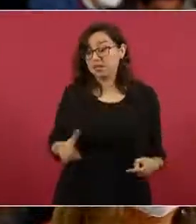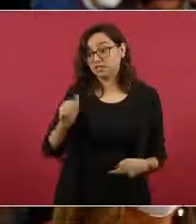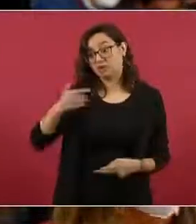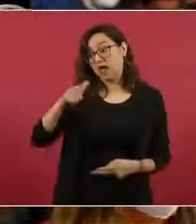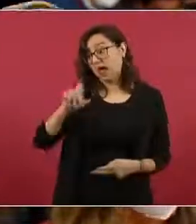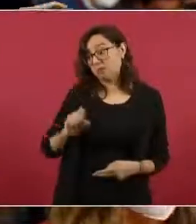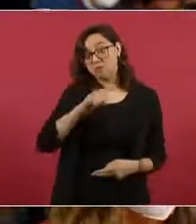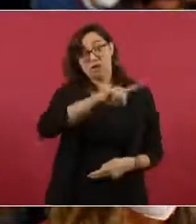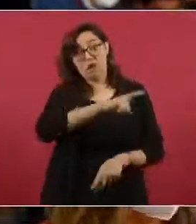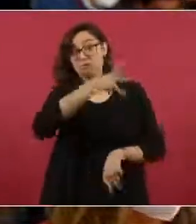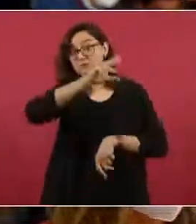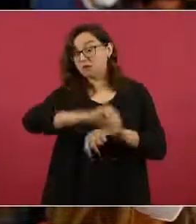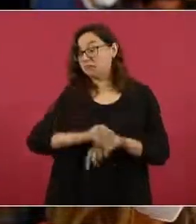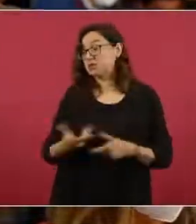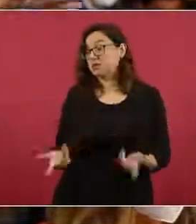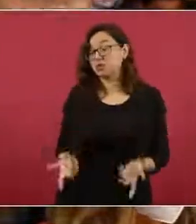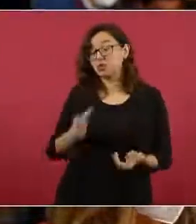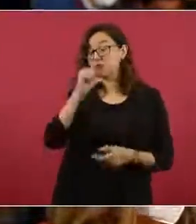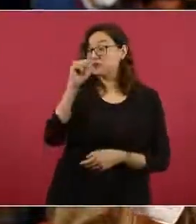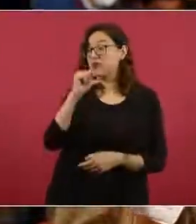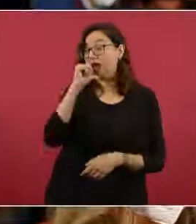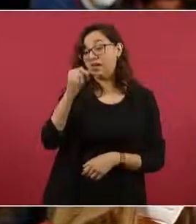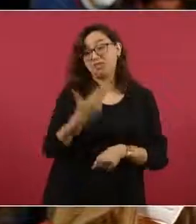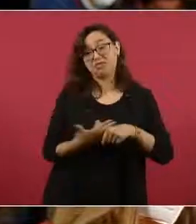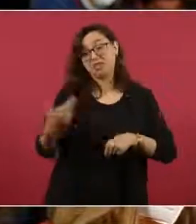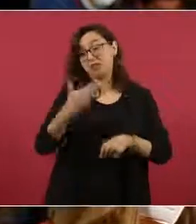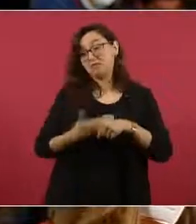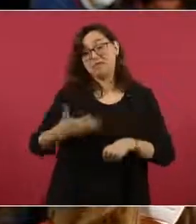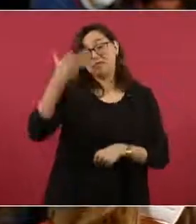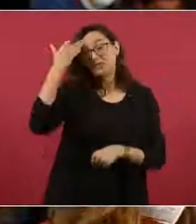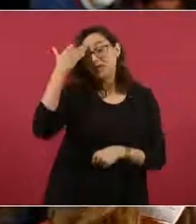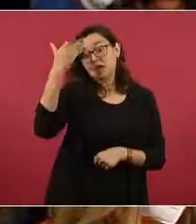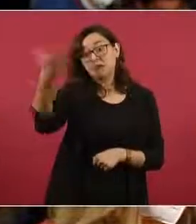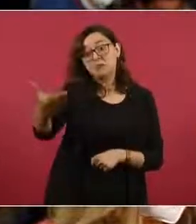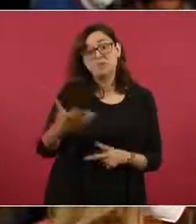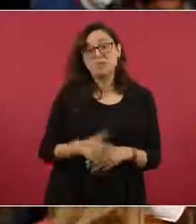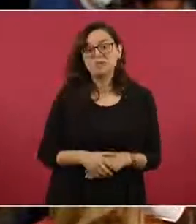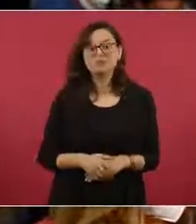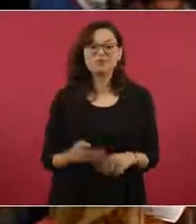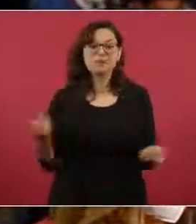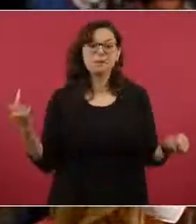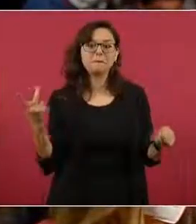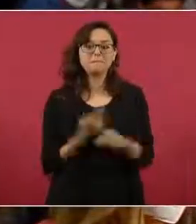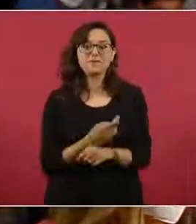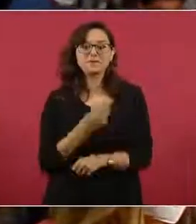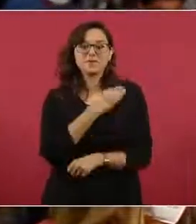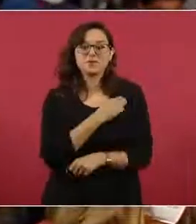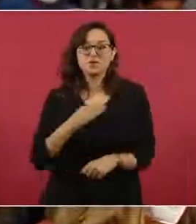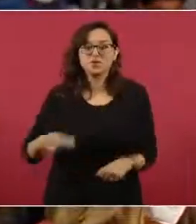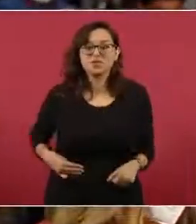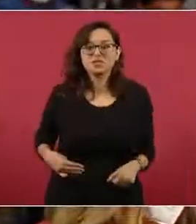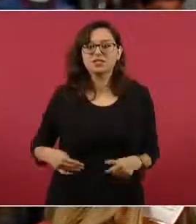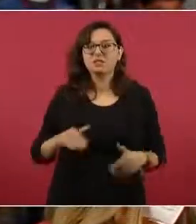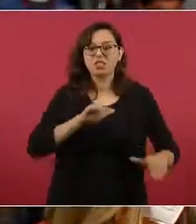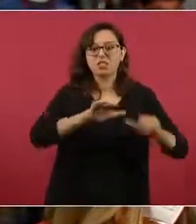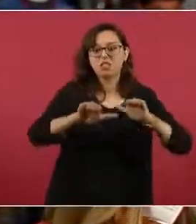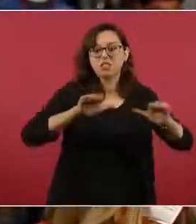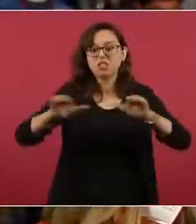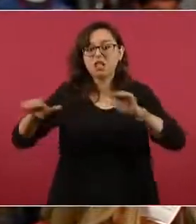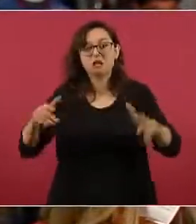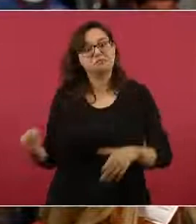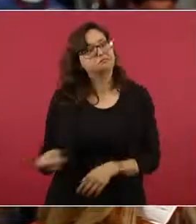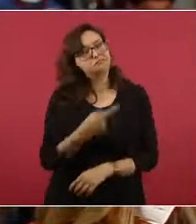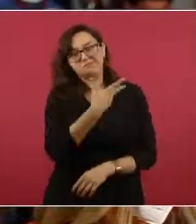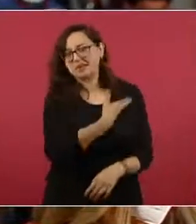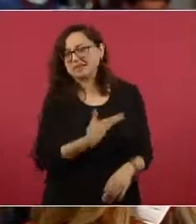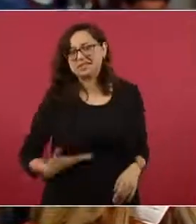abajo en los municipios para precisamente seguir sobre ese golpe blando que traen. Entonces,